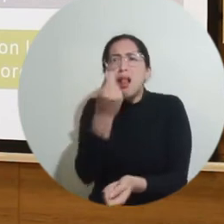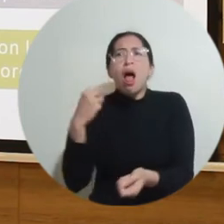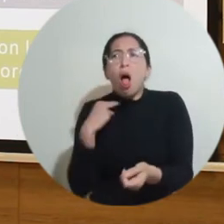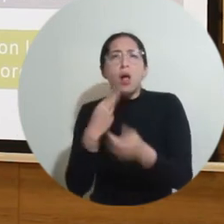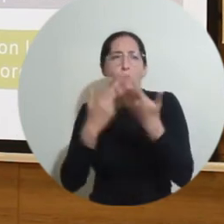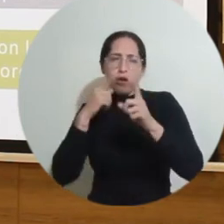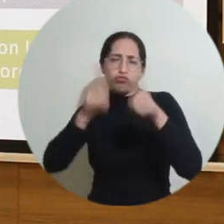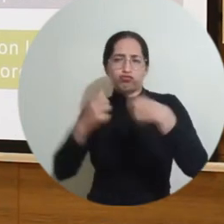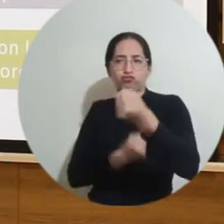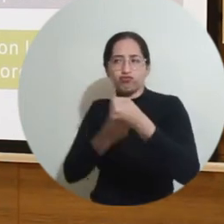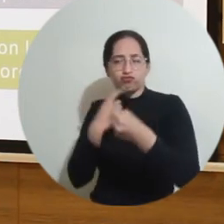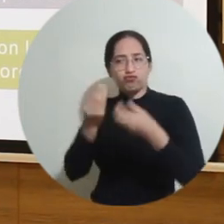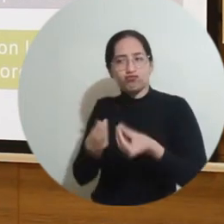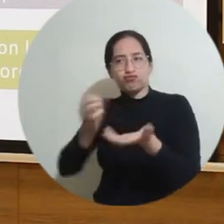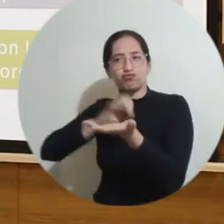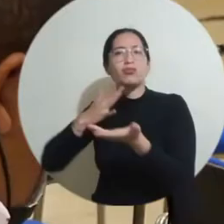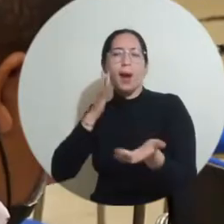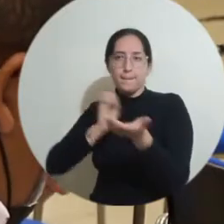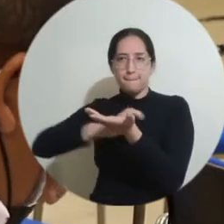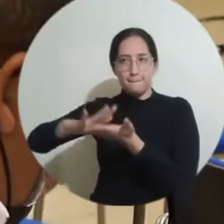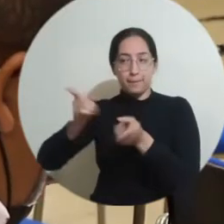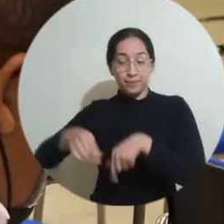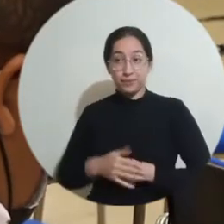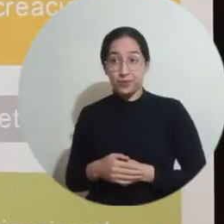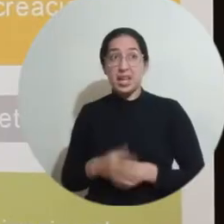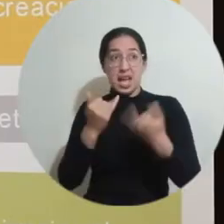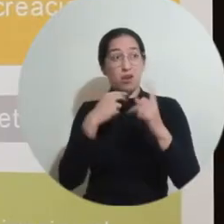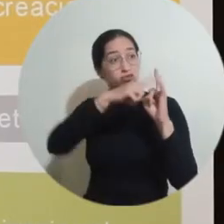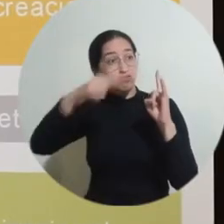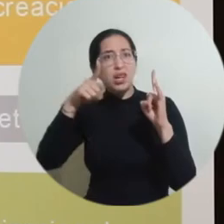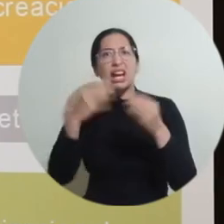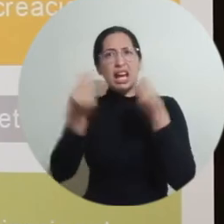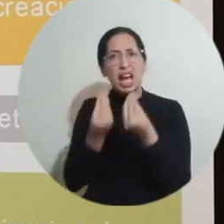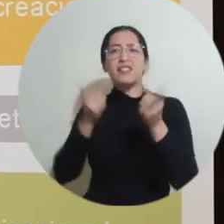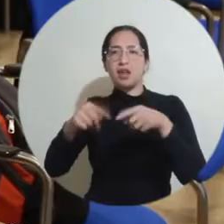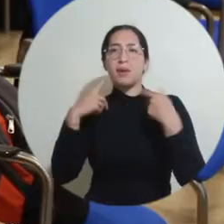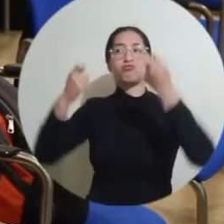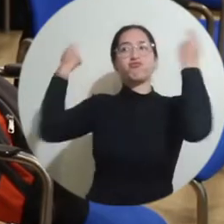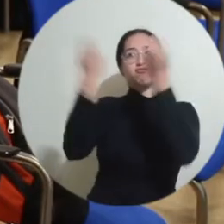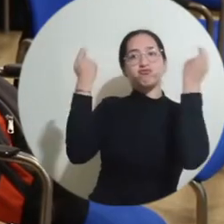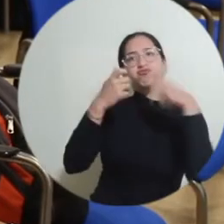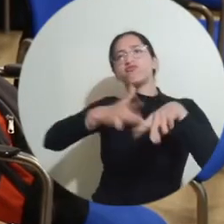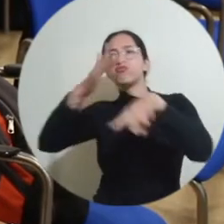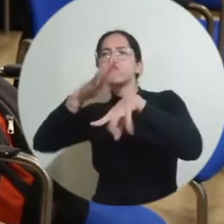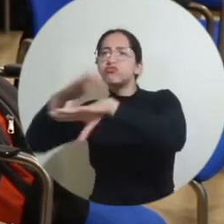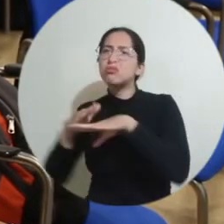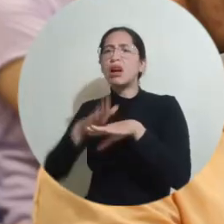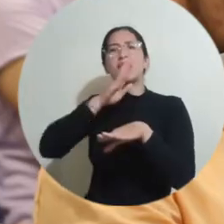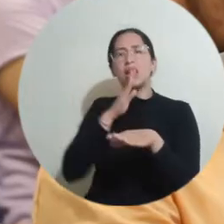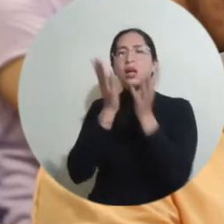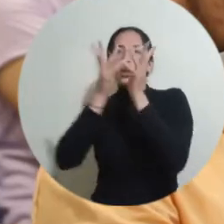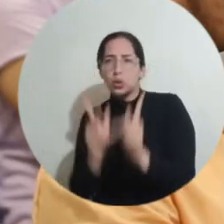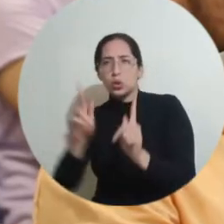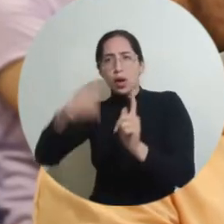aspiración en ser la segunda universidad colombiana y la tercera latinoamericana en obtener esta acreditación, Unimagdalena realiza jornadas de